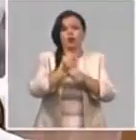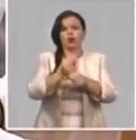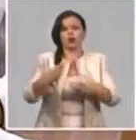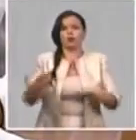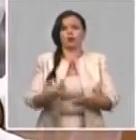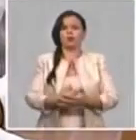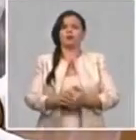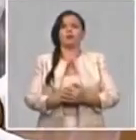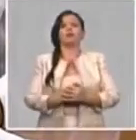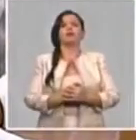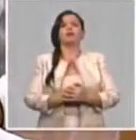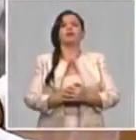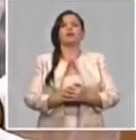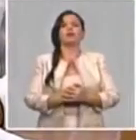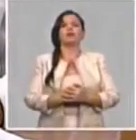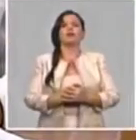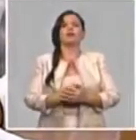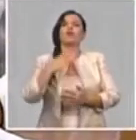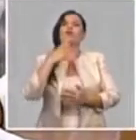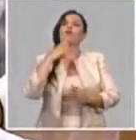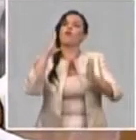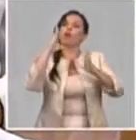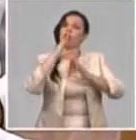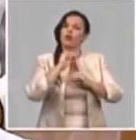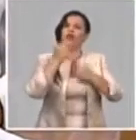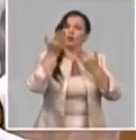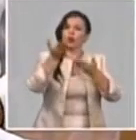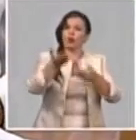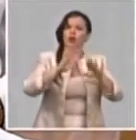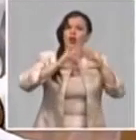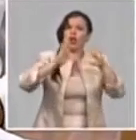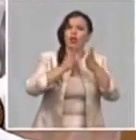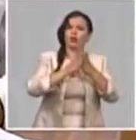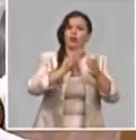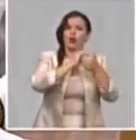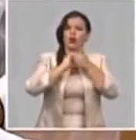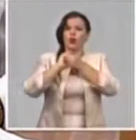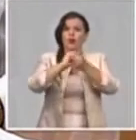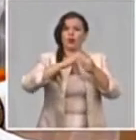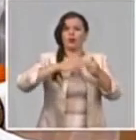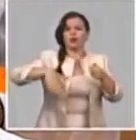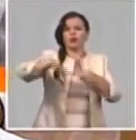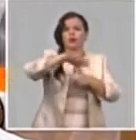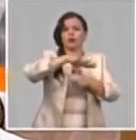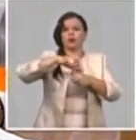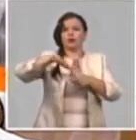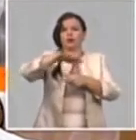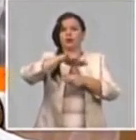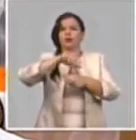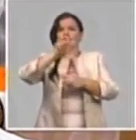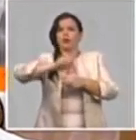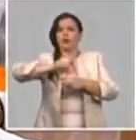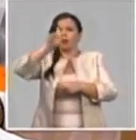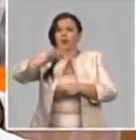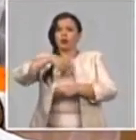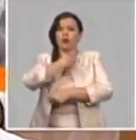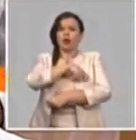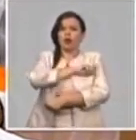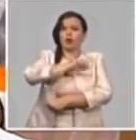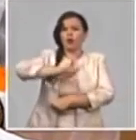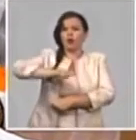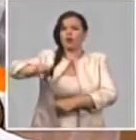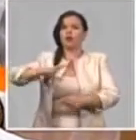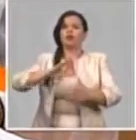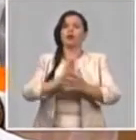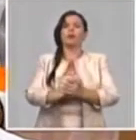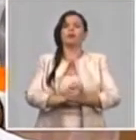Buenas noches, Randy, para usted, para el colectivo de la Mesa Redonda, para todos los radio oyentes y televidentes a los que les llega la señal de este